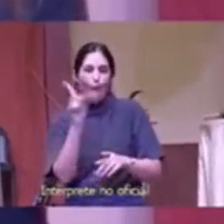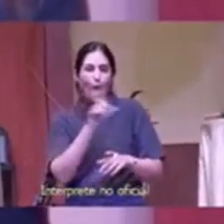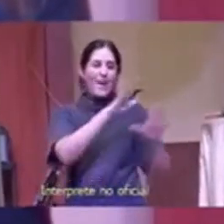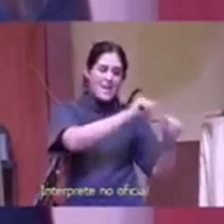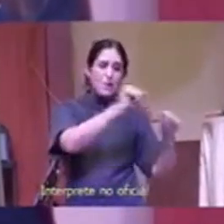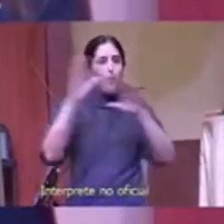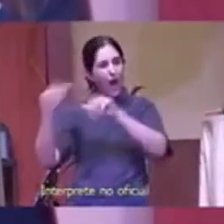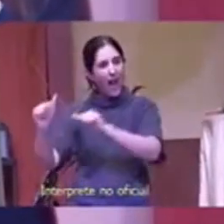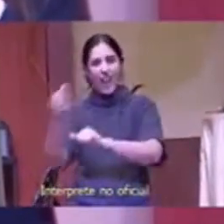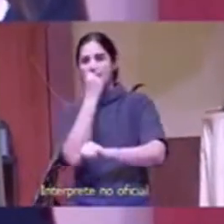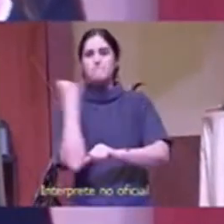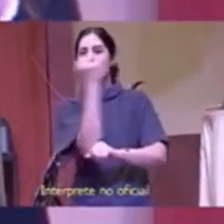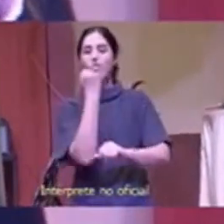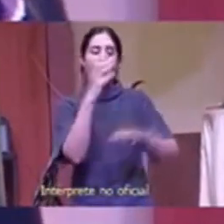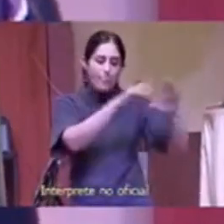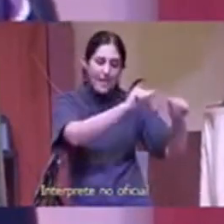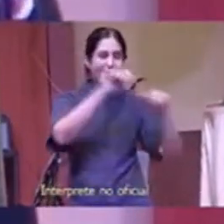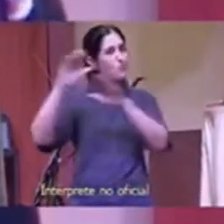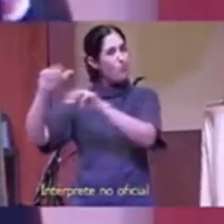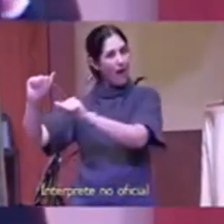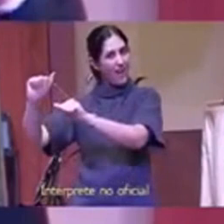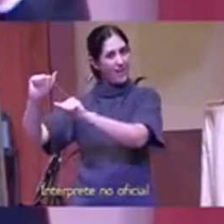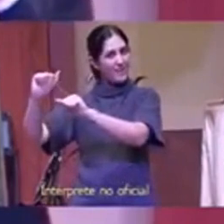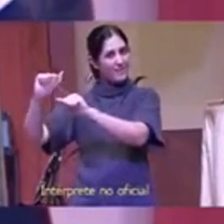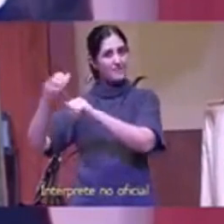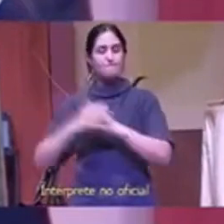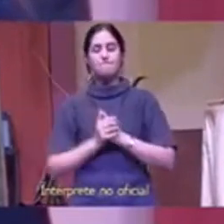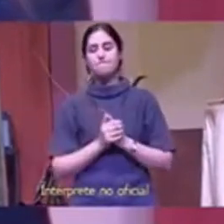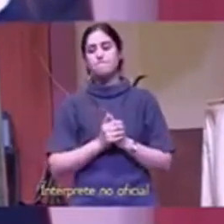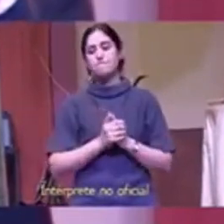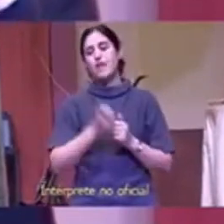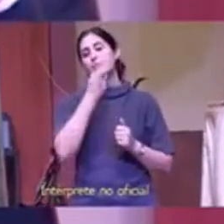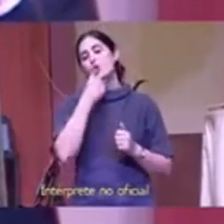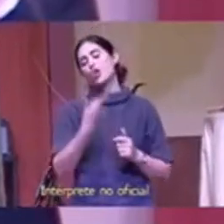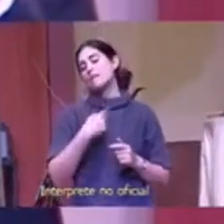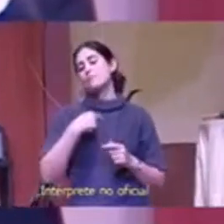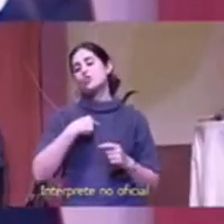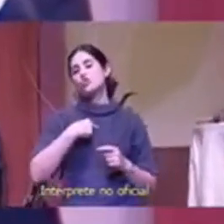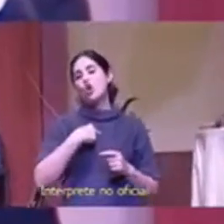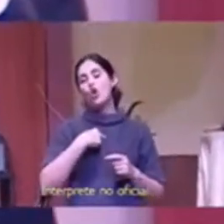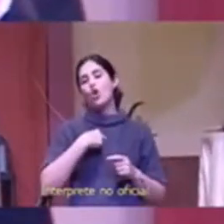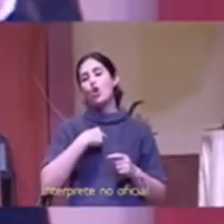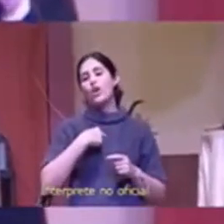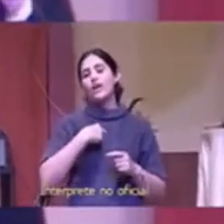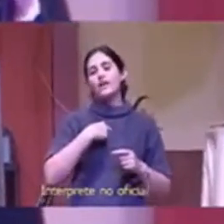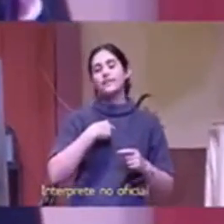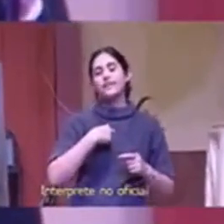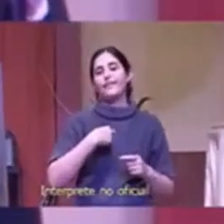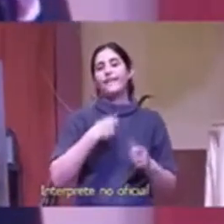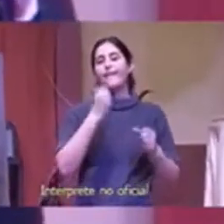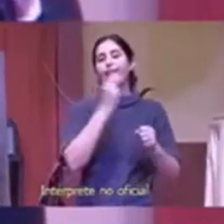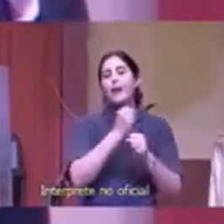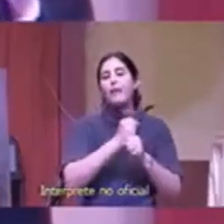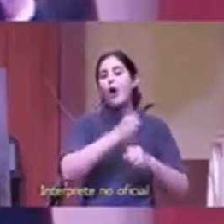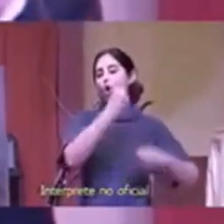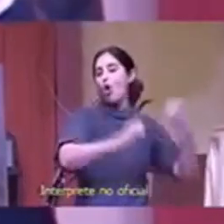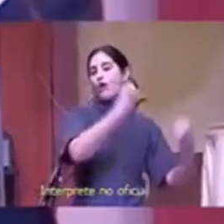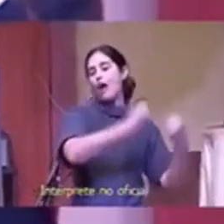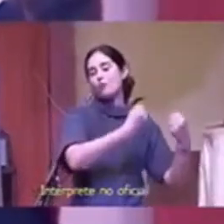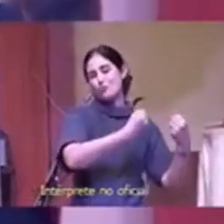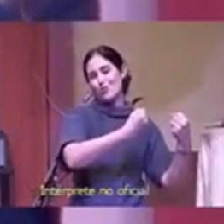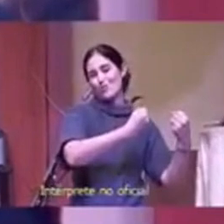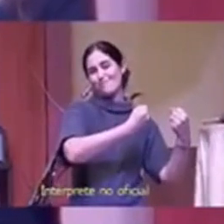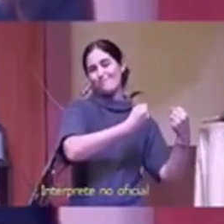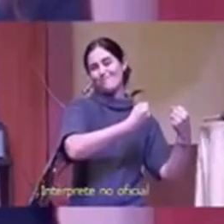que yo soy mecánico de autos trabajo con autos para